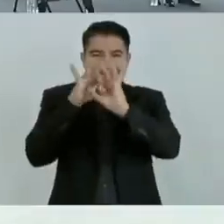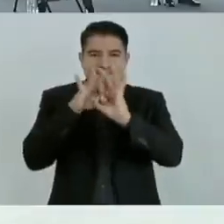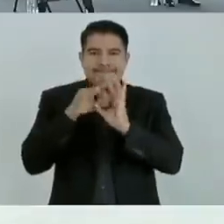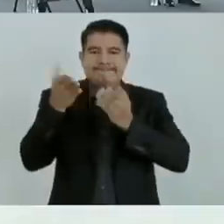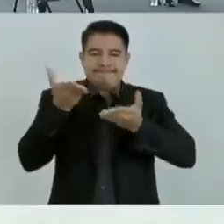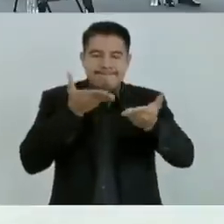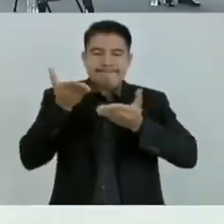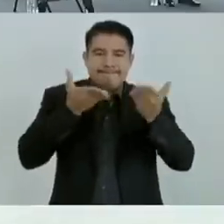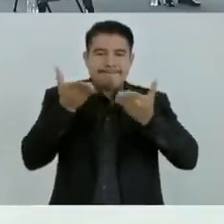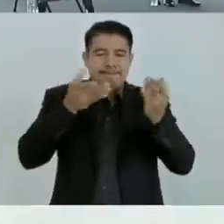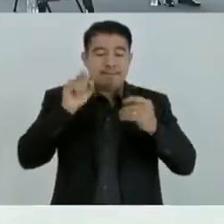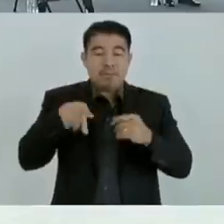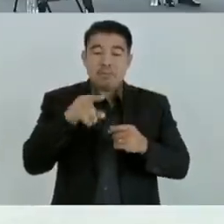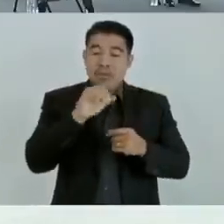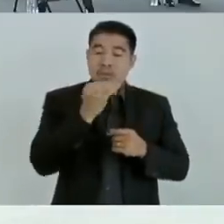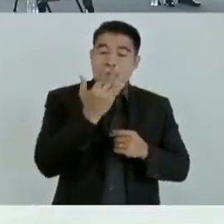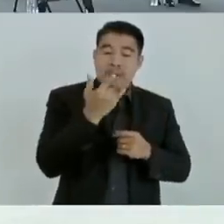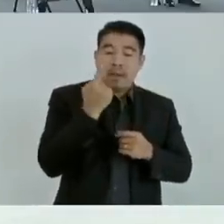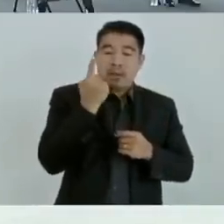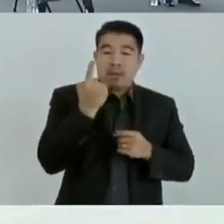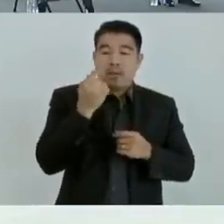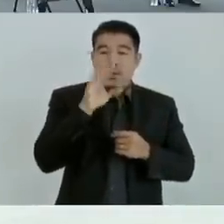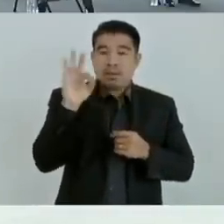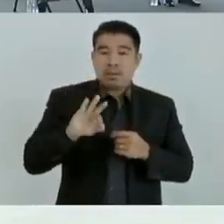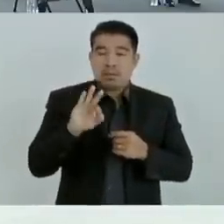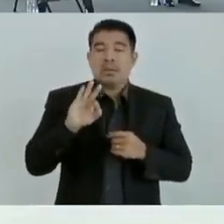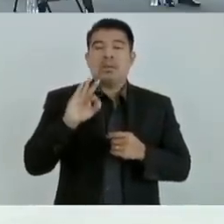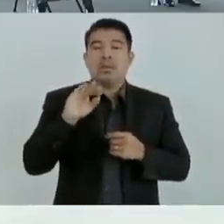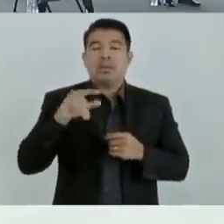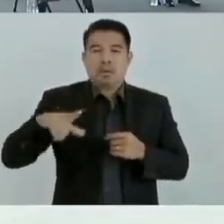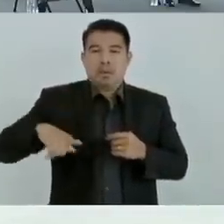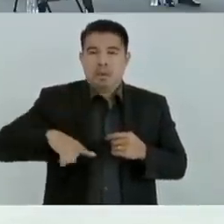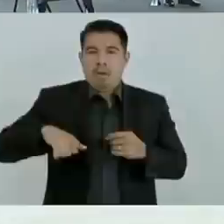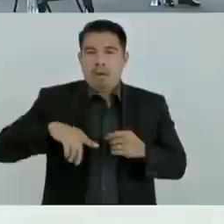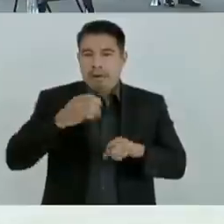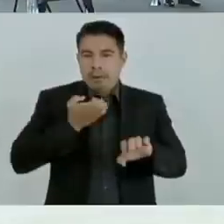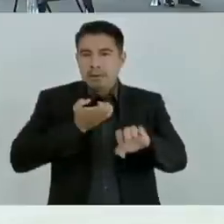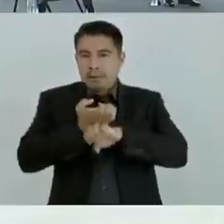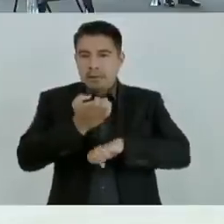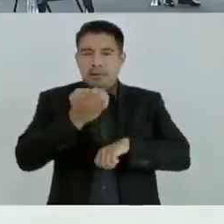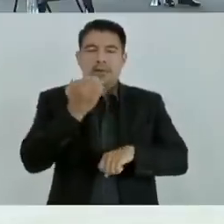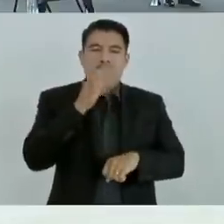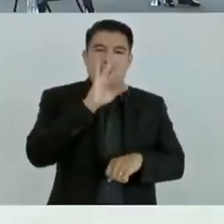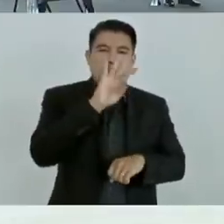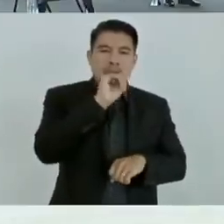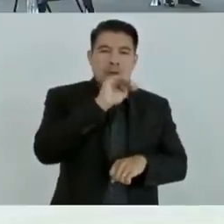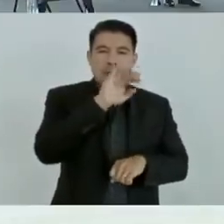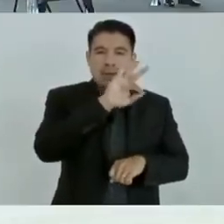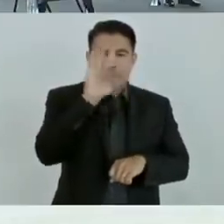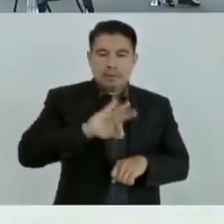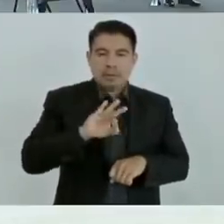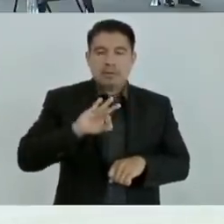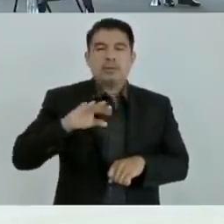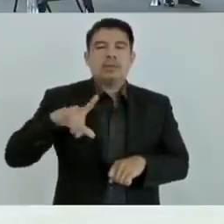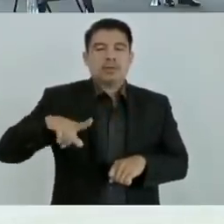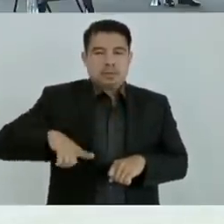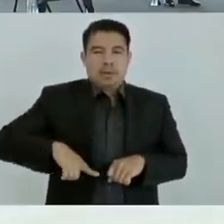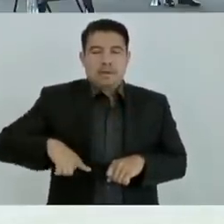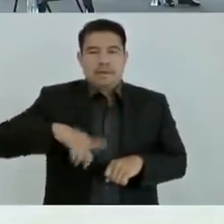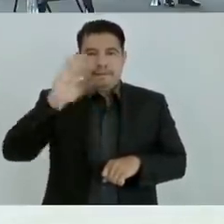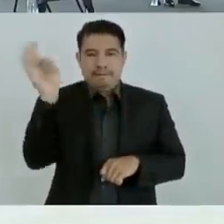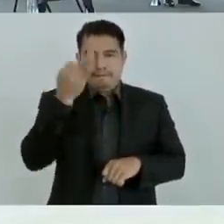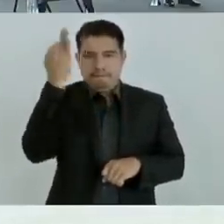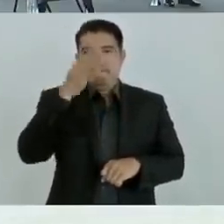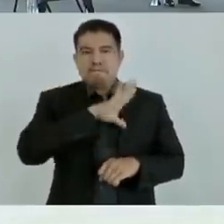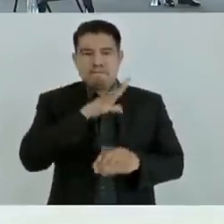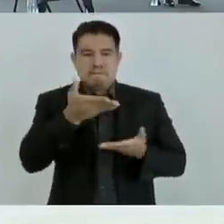51% gobierno del estado, 49% gobierno federal. Entonces, así se